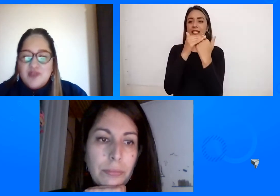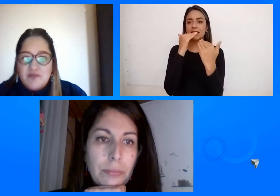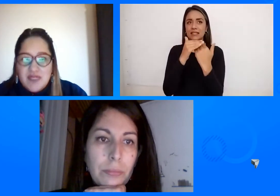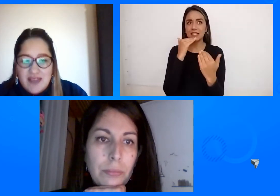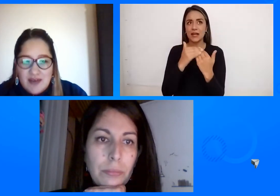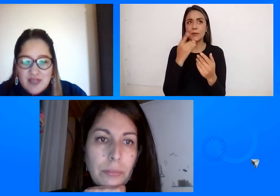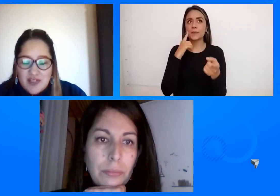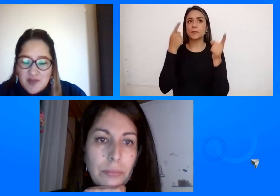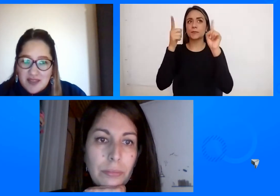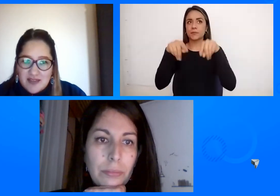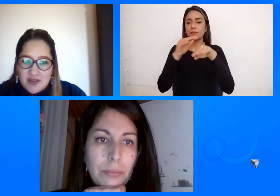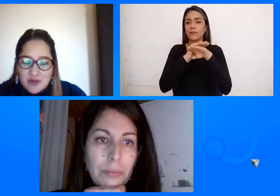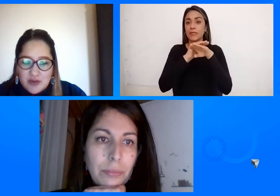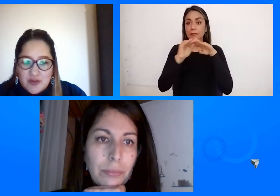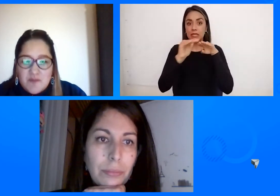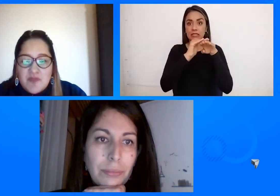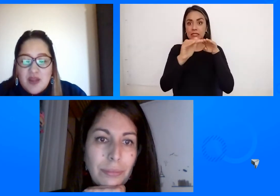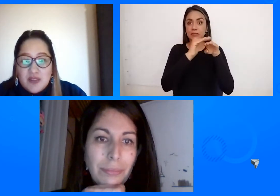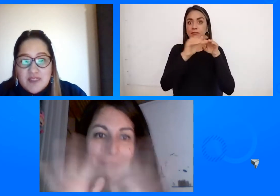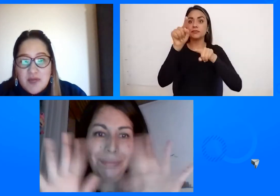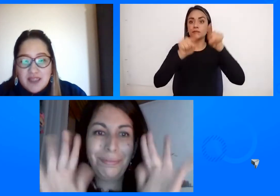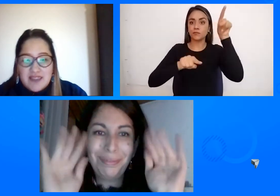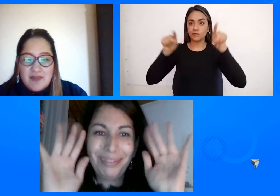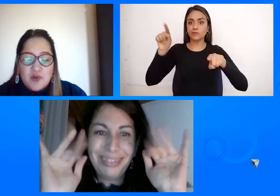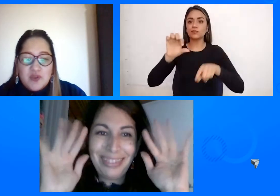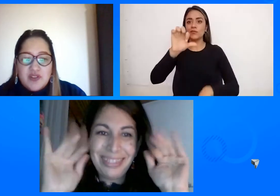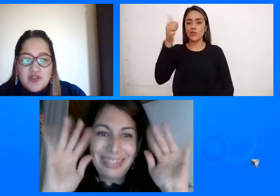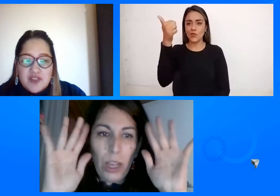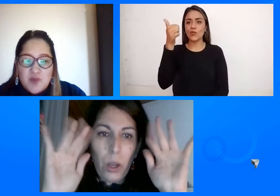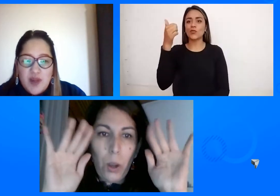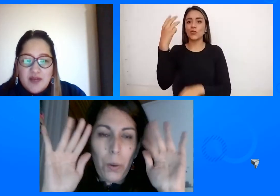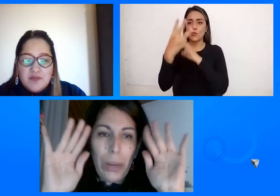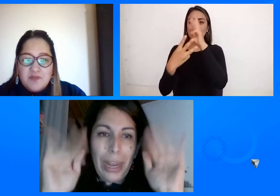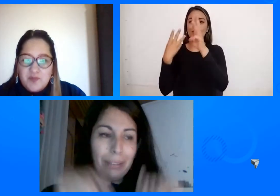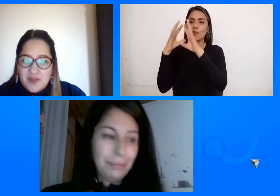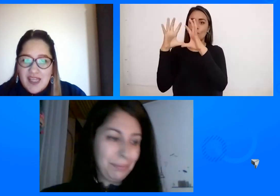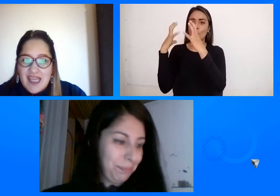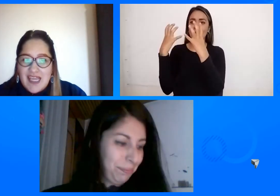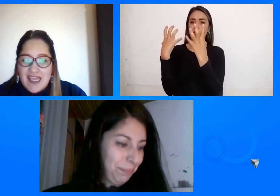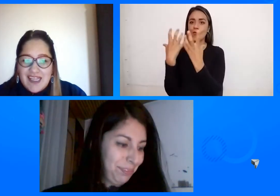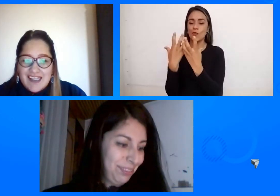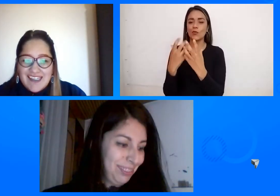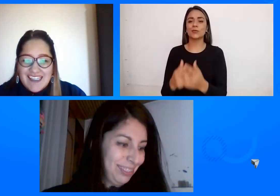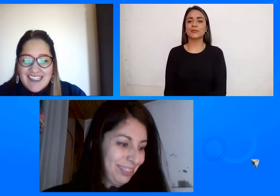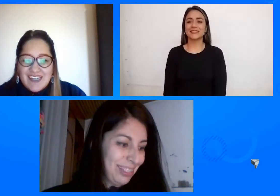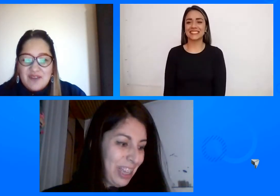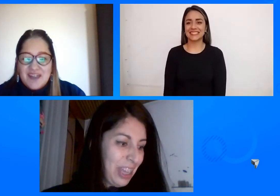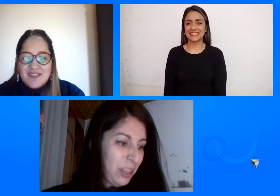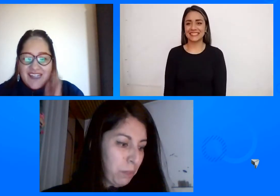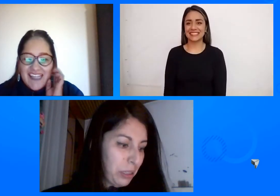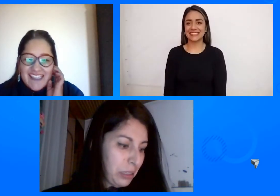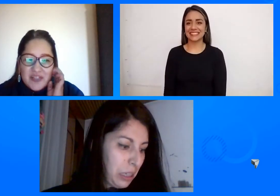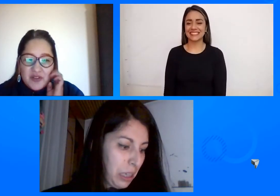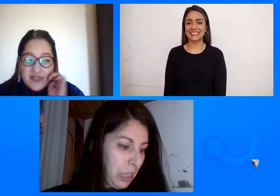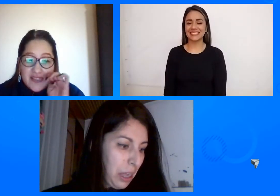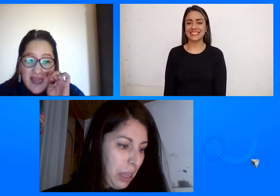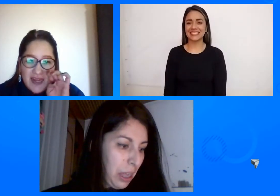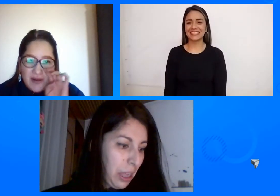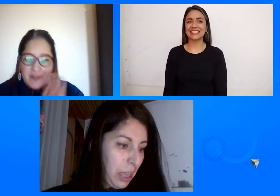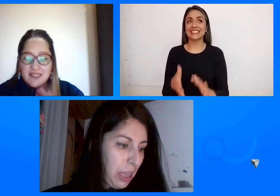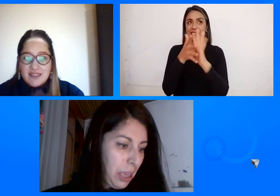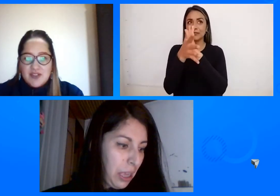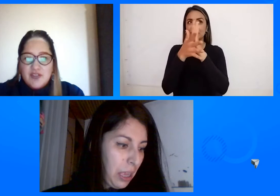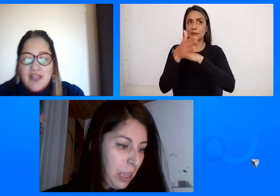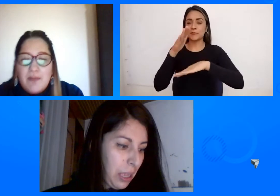tenemos invitados que nos ven desde otras partes del mundo Entonces, bueno Como les venía diciendo Entonces